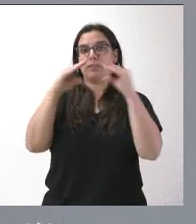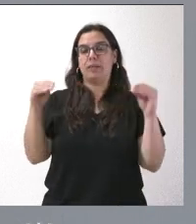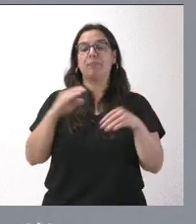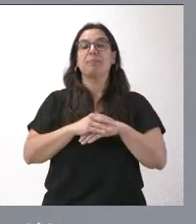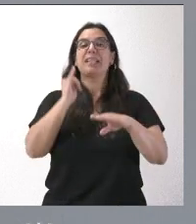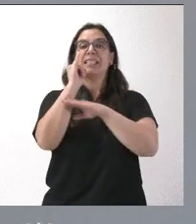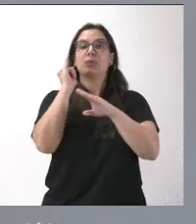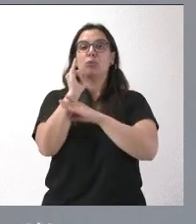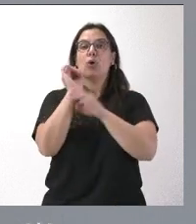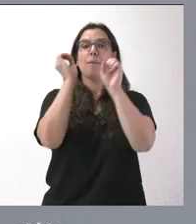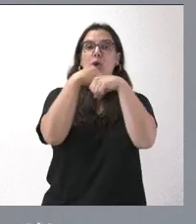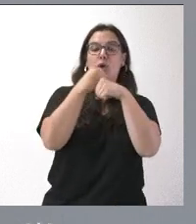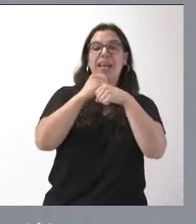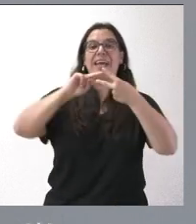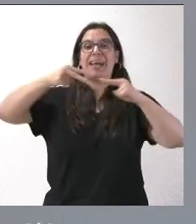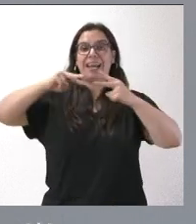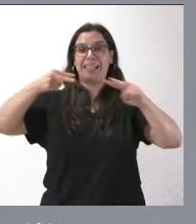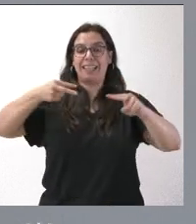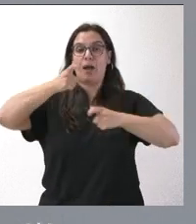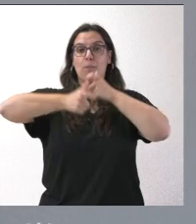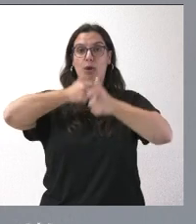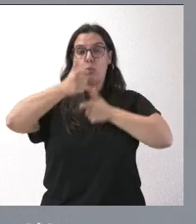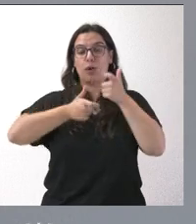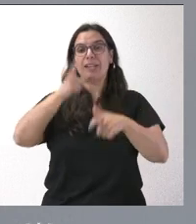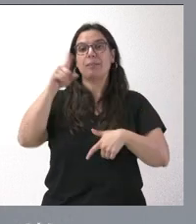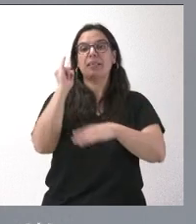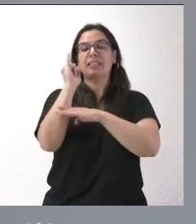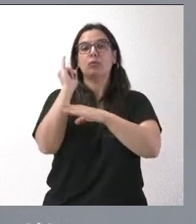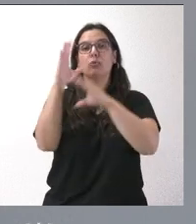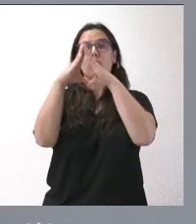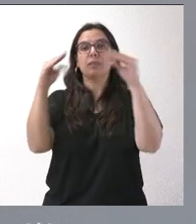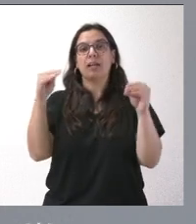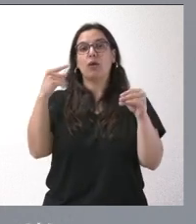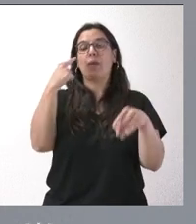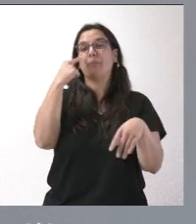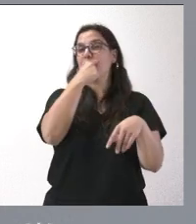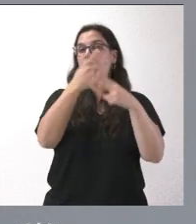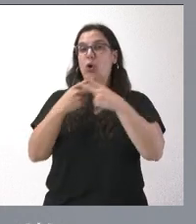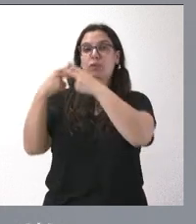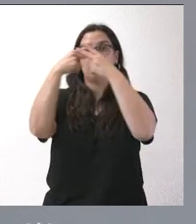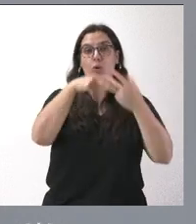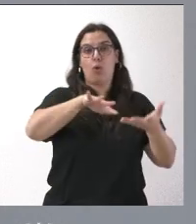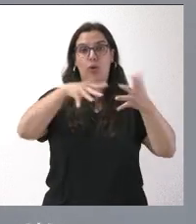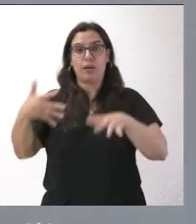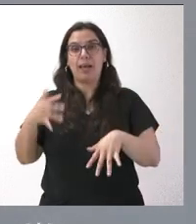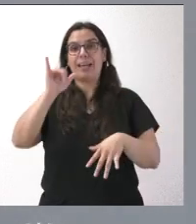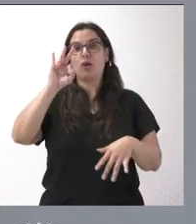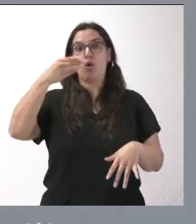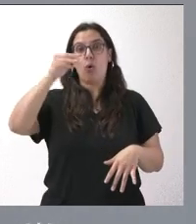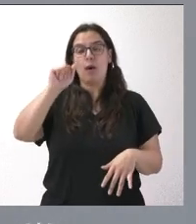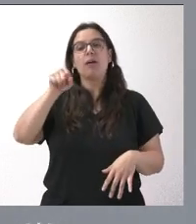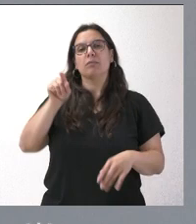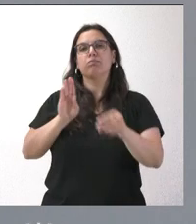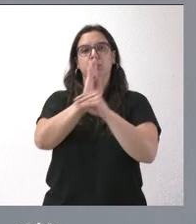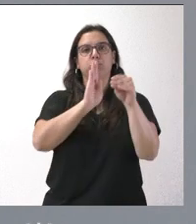Biología y Genética Molecular y el Instituto Universitario de Ophthalmología Aplicada y OVA reciben gran